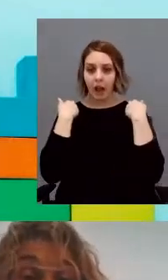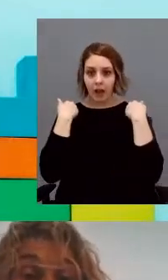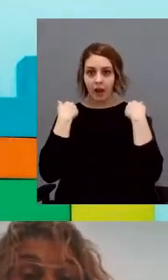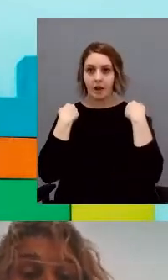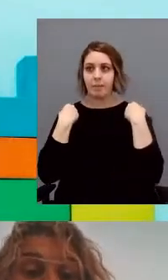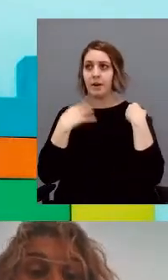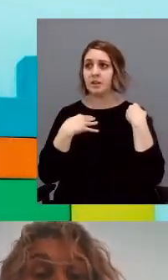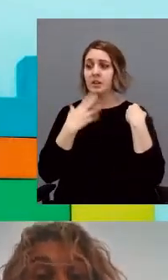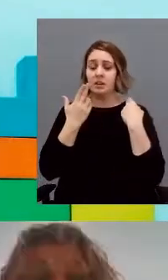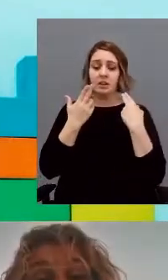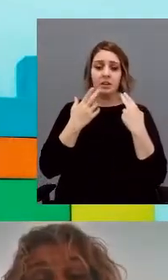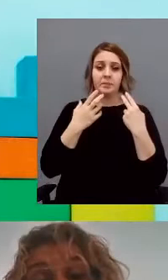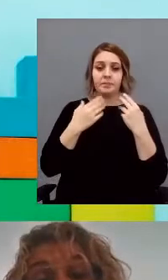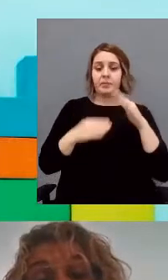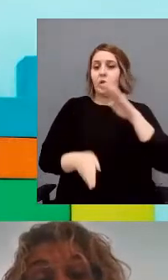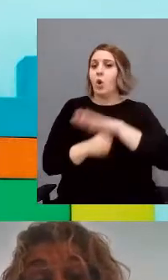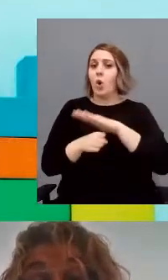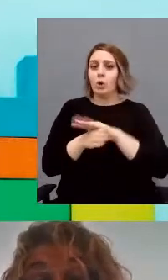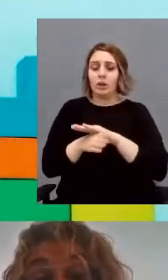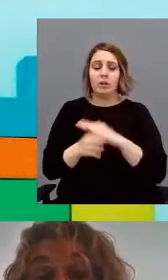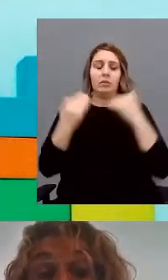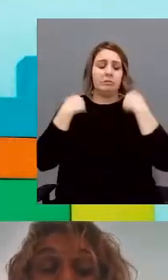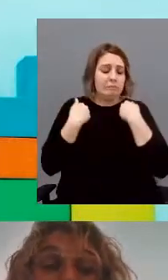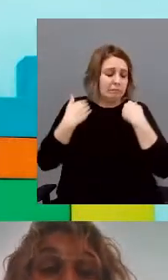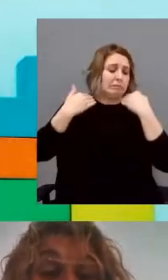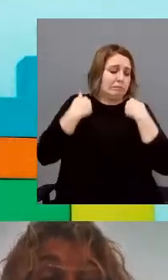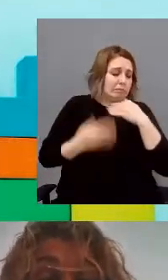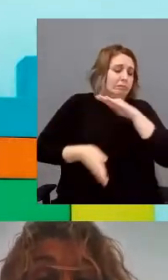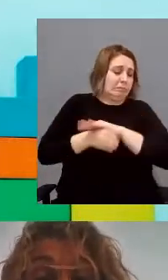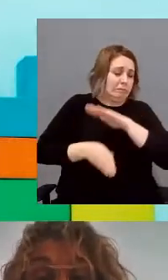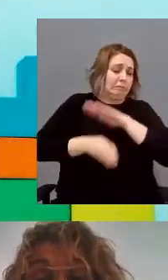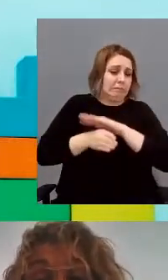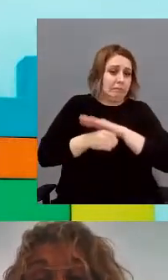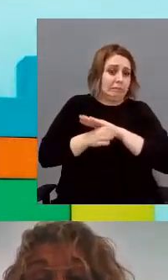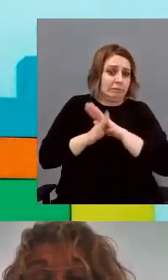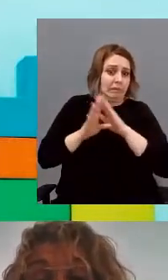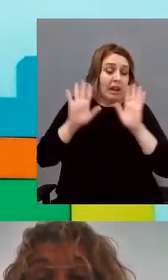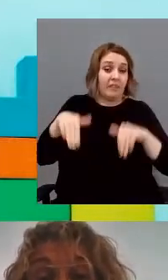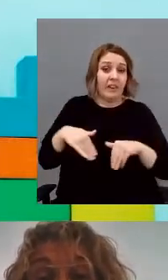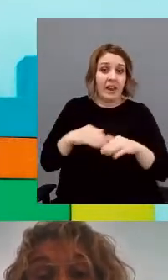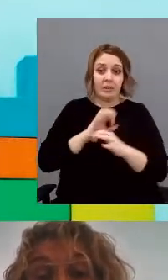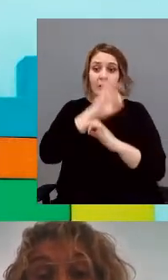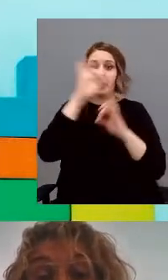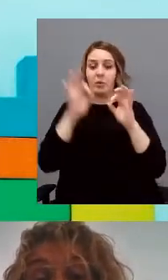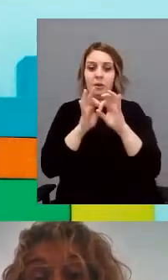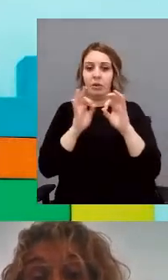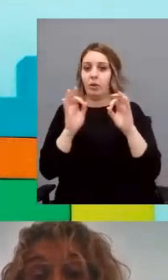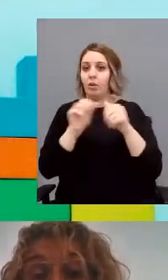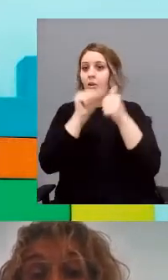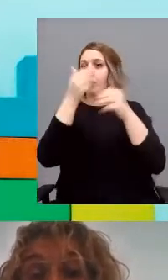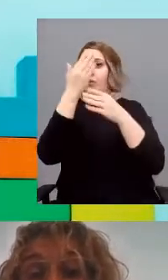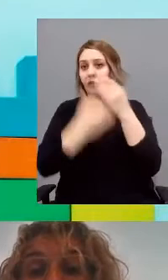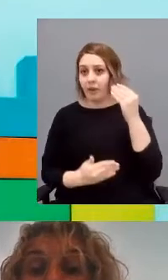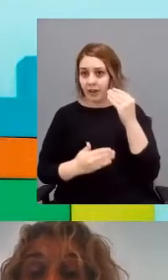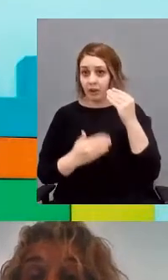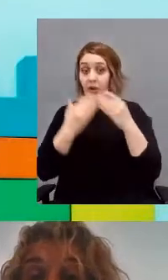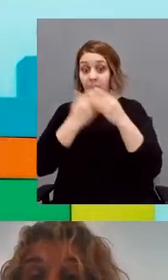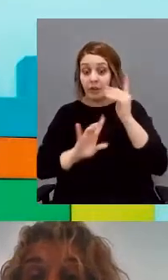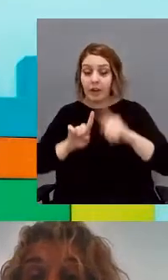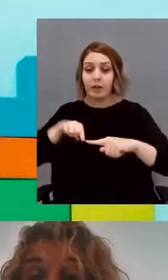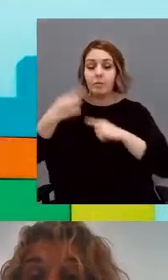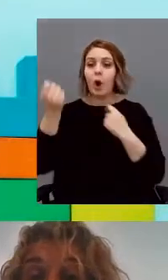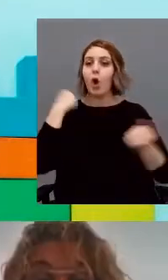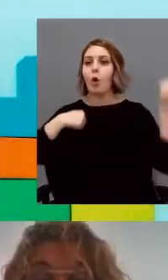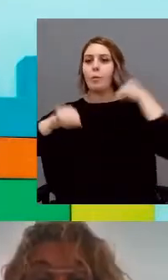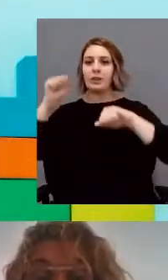vivencias de frustración sostenidas. Entonces, ¿qué sucede? Que el neurocircuito se y, como tal, se provocan lo que son los comportamientos sobre